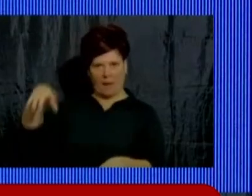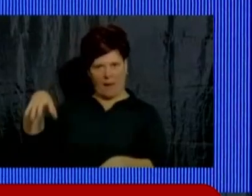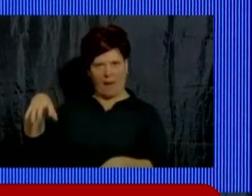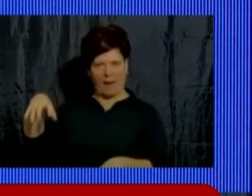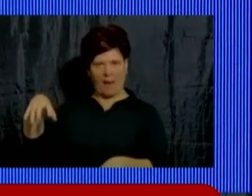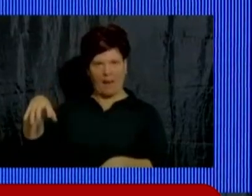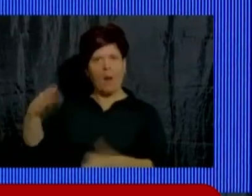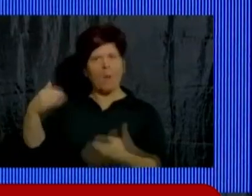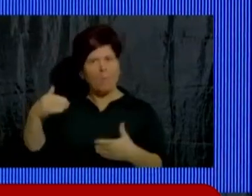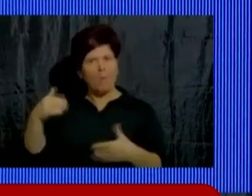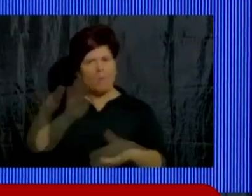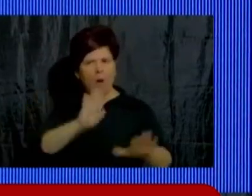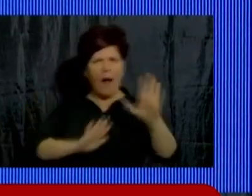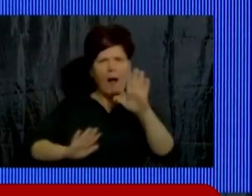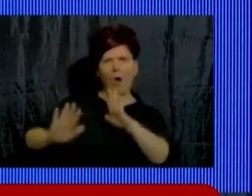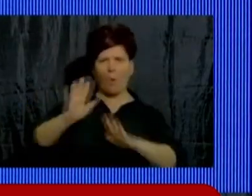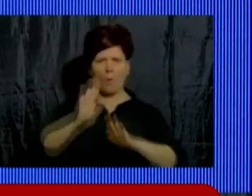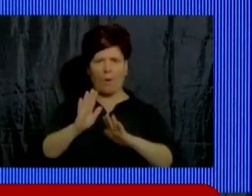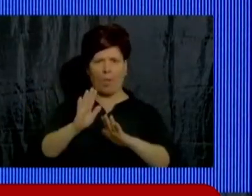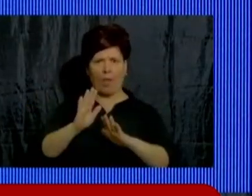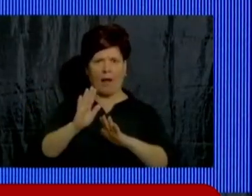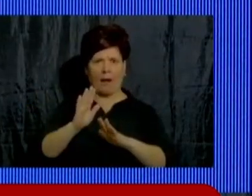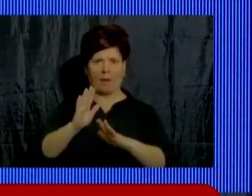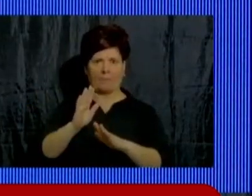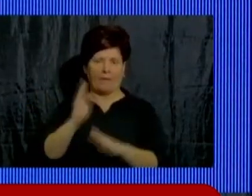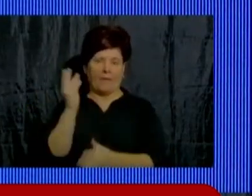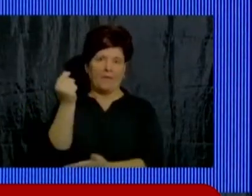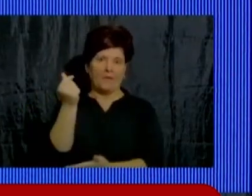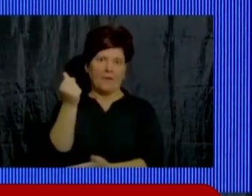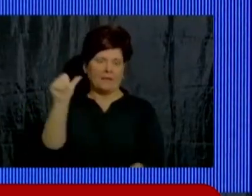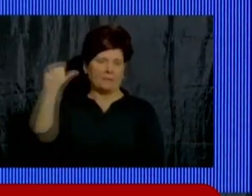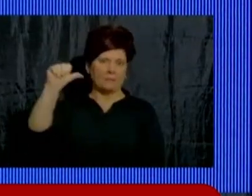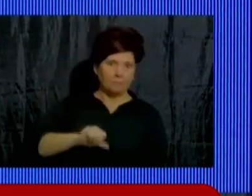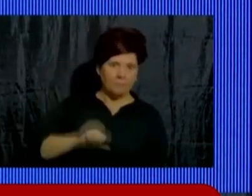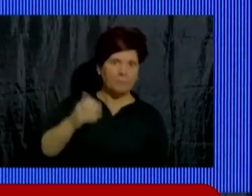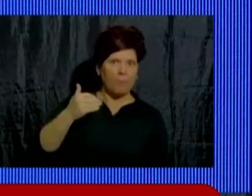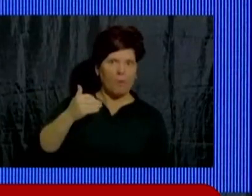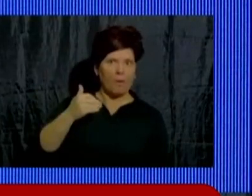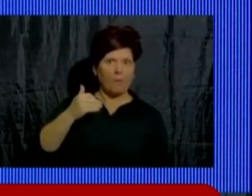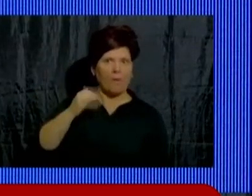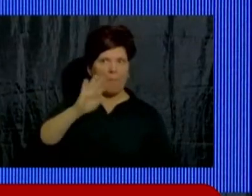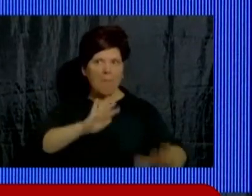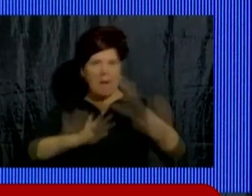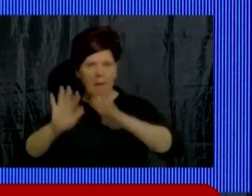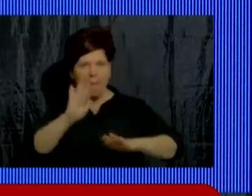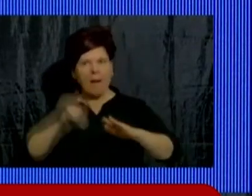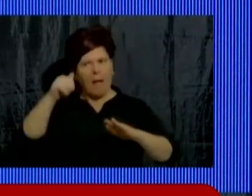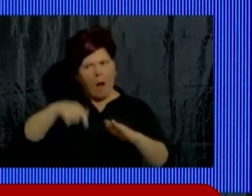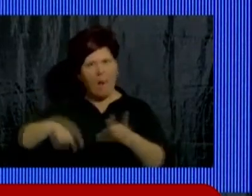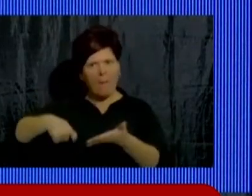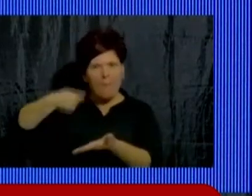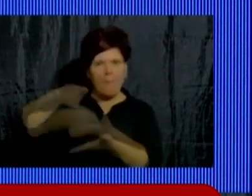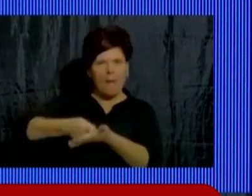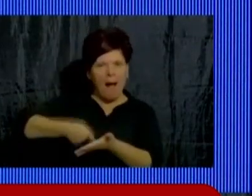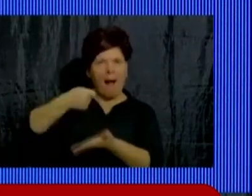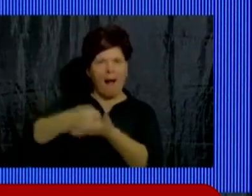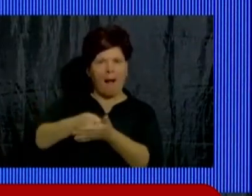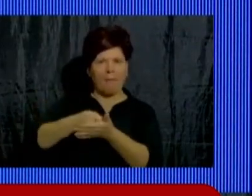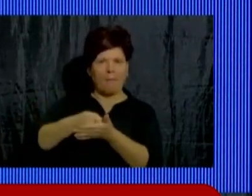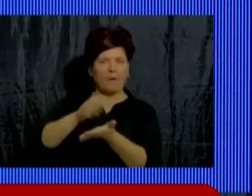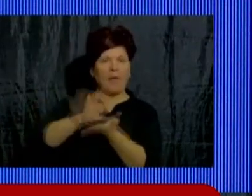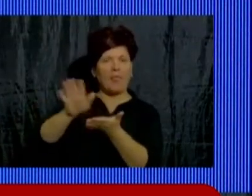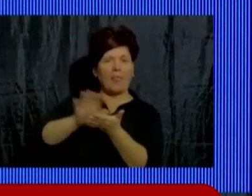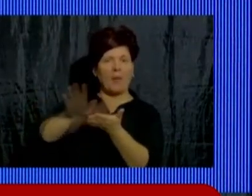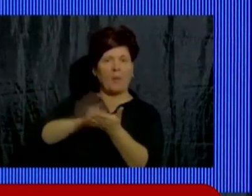Pudimos reordenar el desastre financiero que recibimos. Y hoy, con decisión y resultados, estamos pagando una deuda exterior en dólares